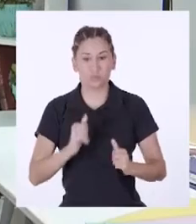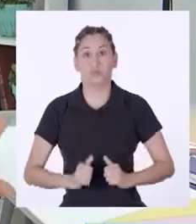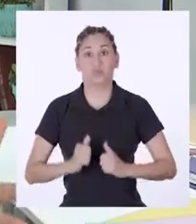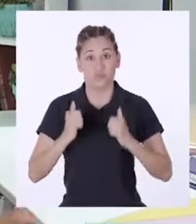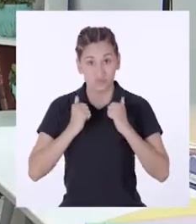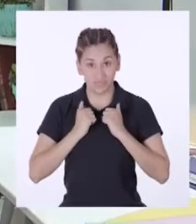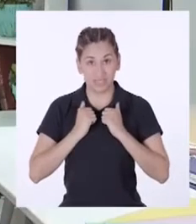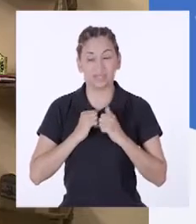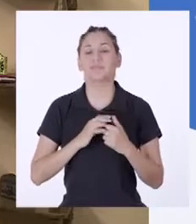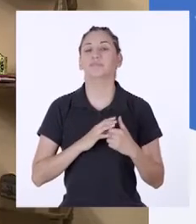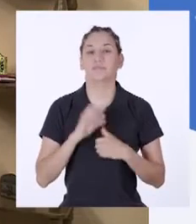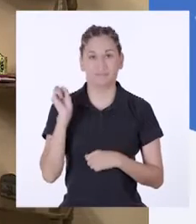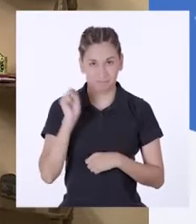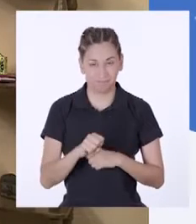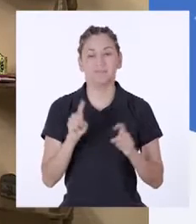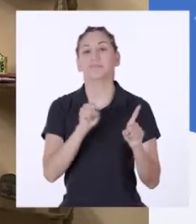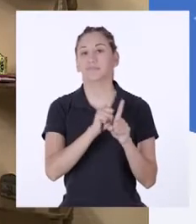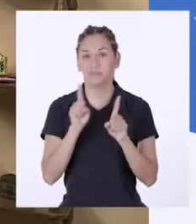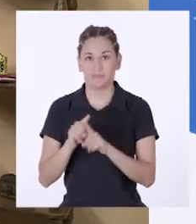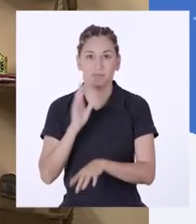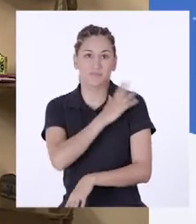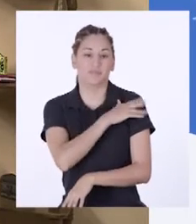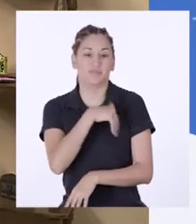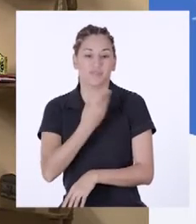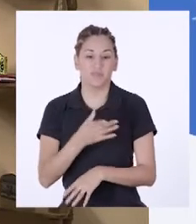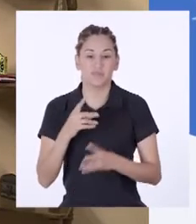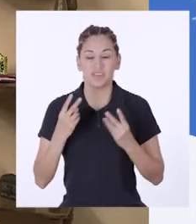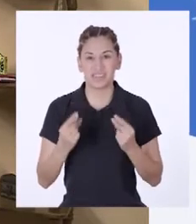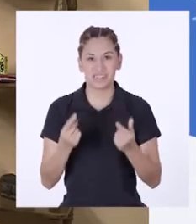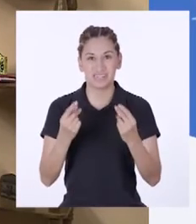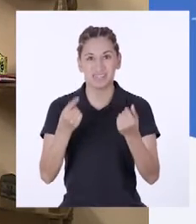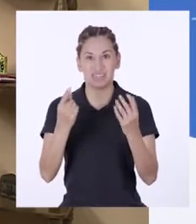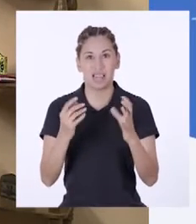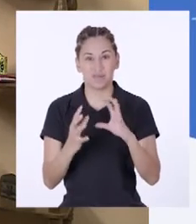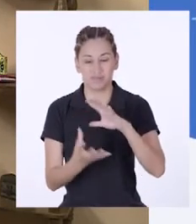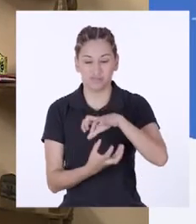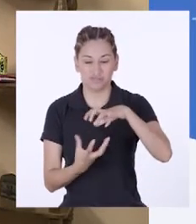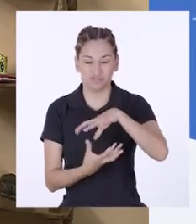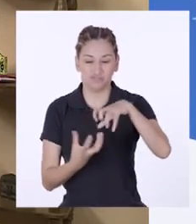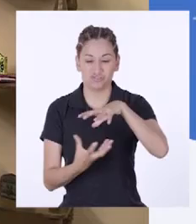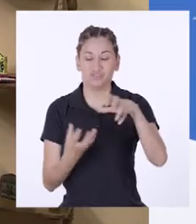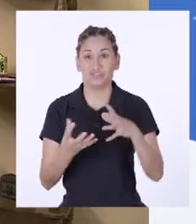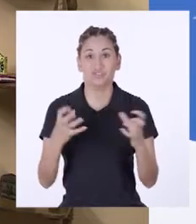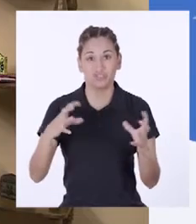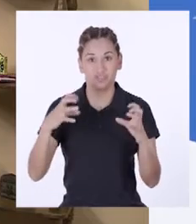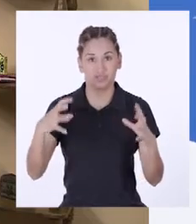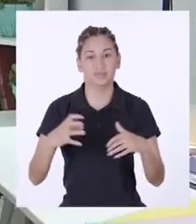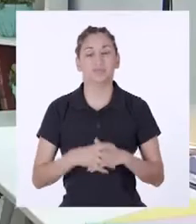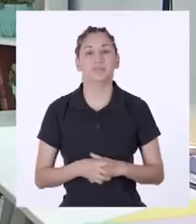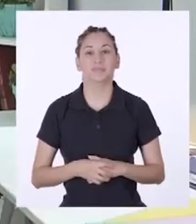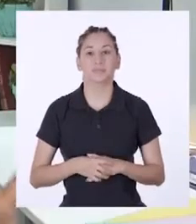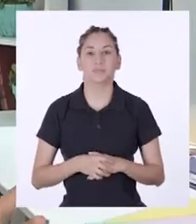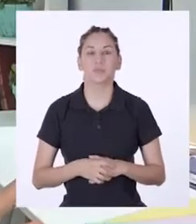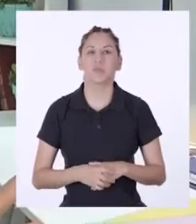microorganismos. También favorece y acelera la descomposición de los residuos orgánicos.